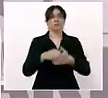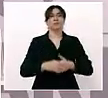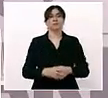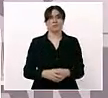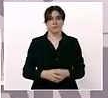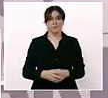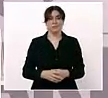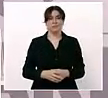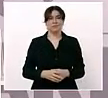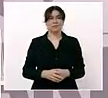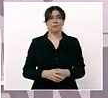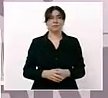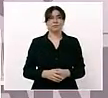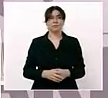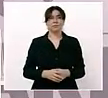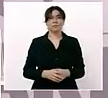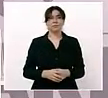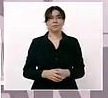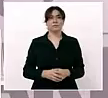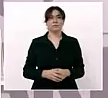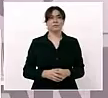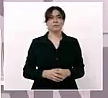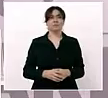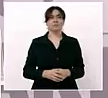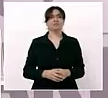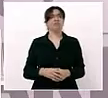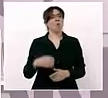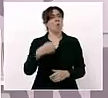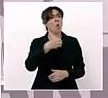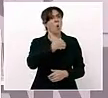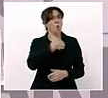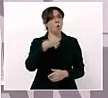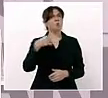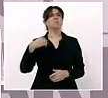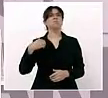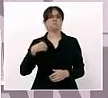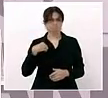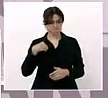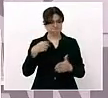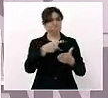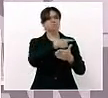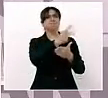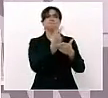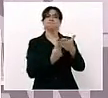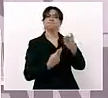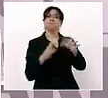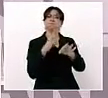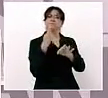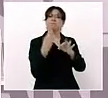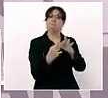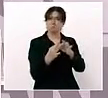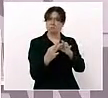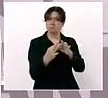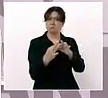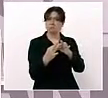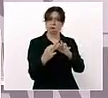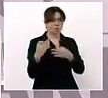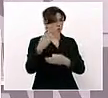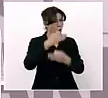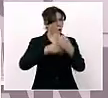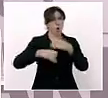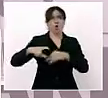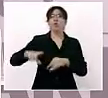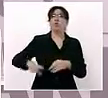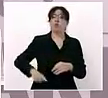Son de aplicación obligatoria para los gobiernos.